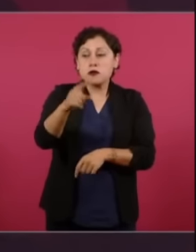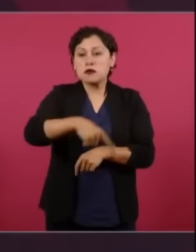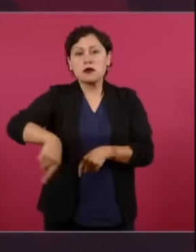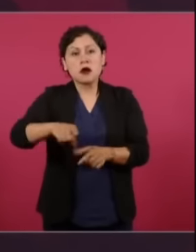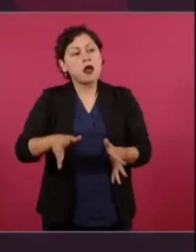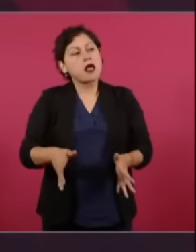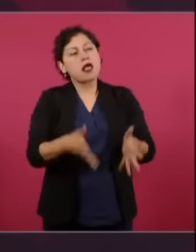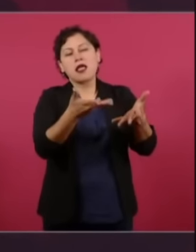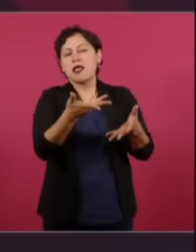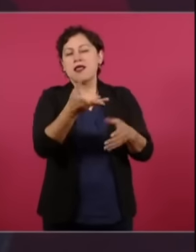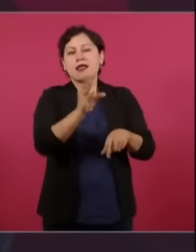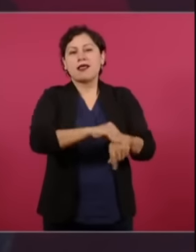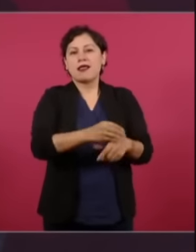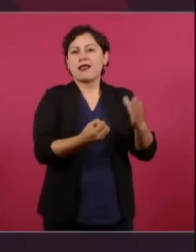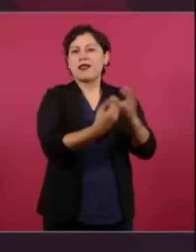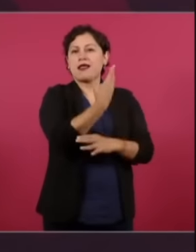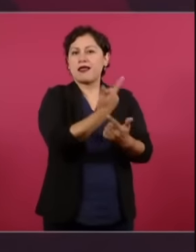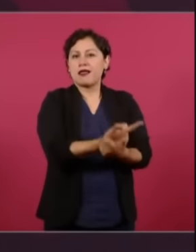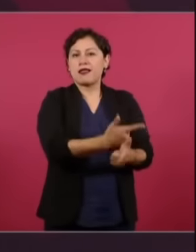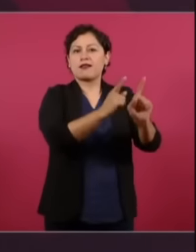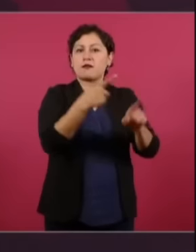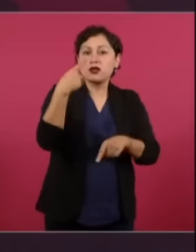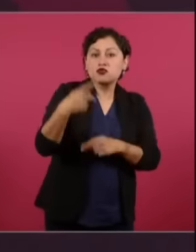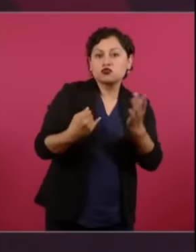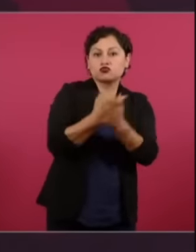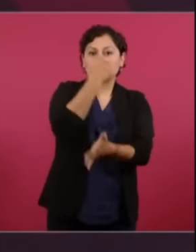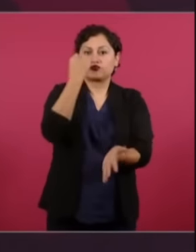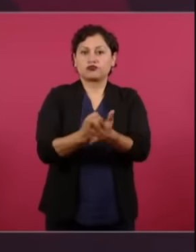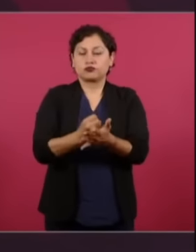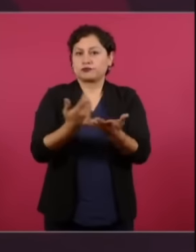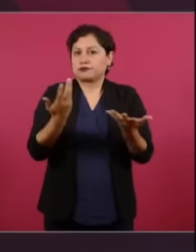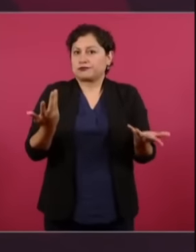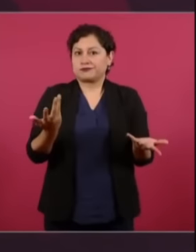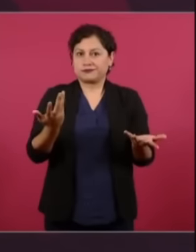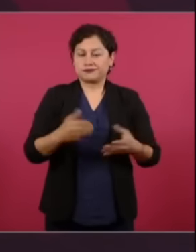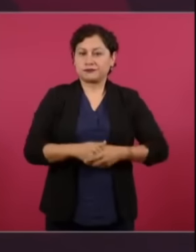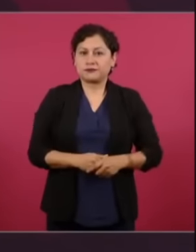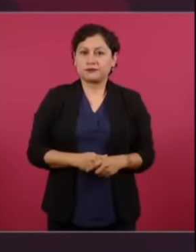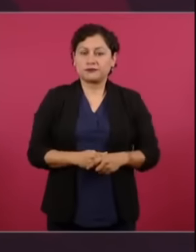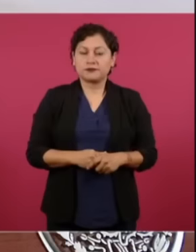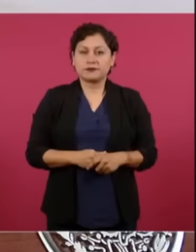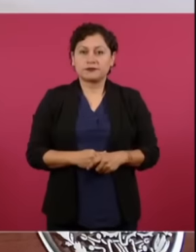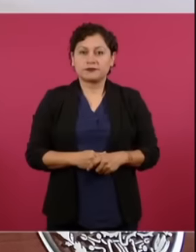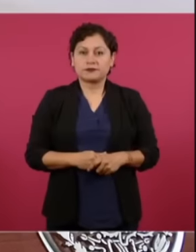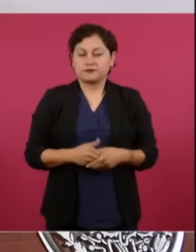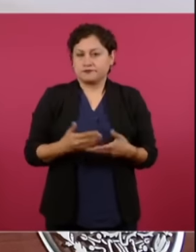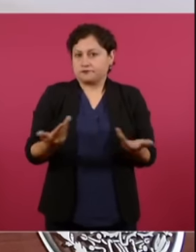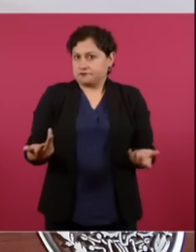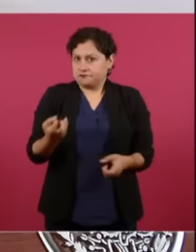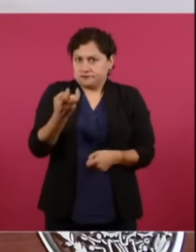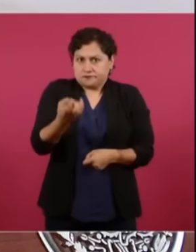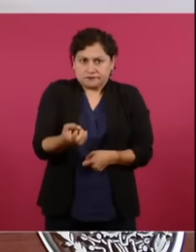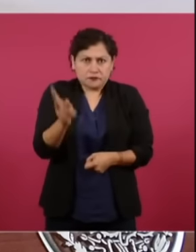a funcionarios corruptos. Hay evidencias